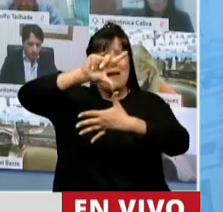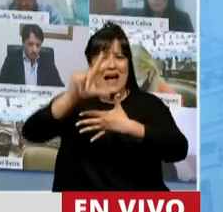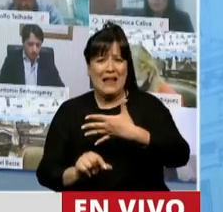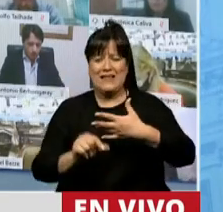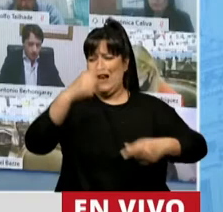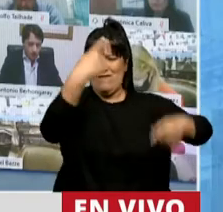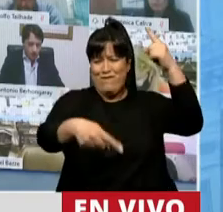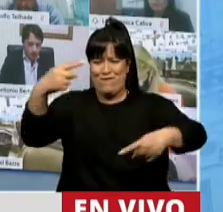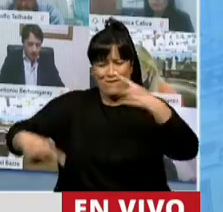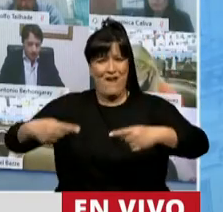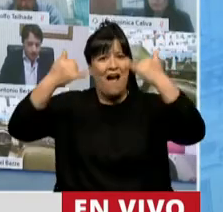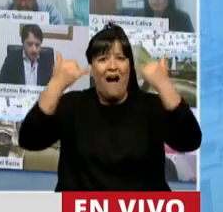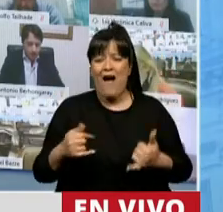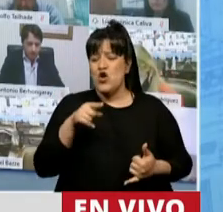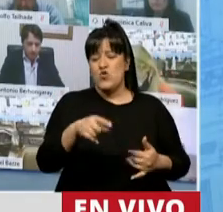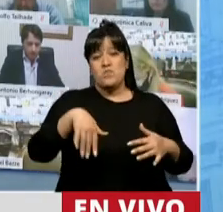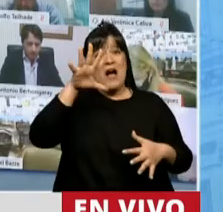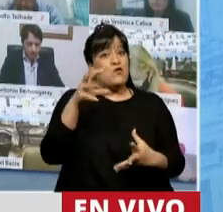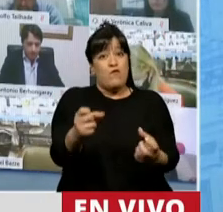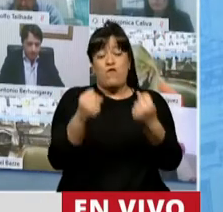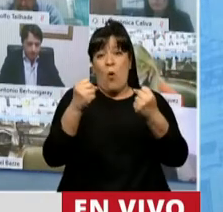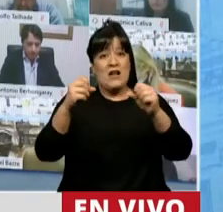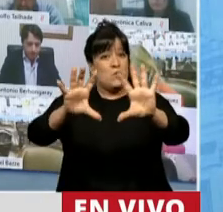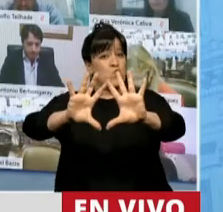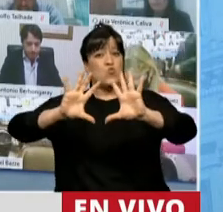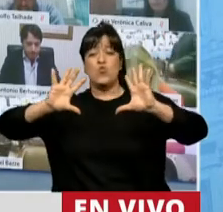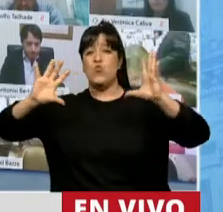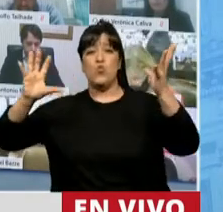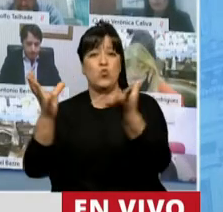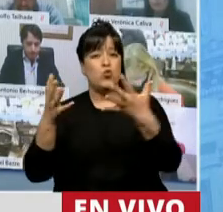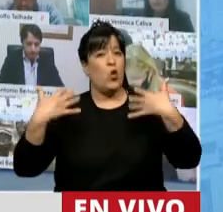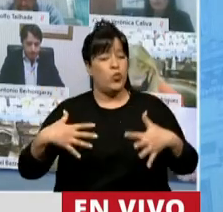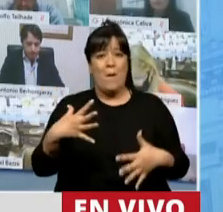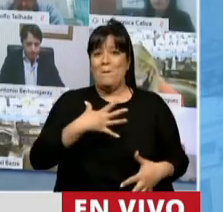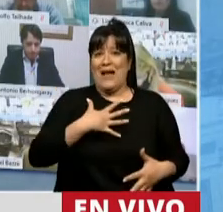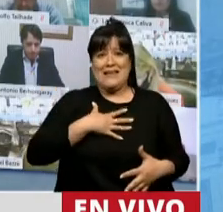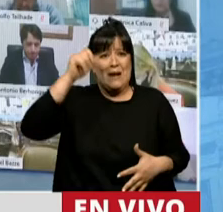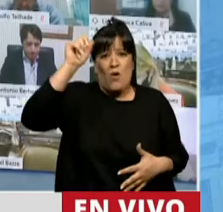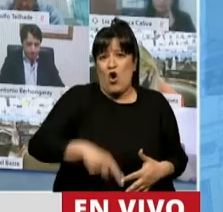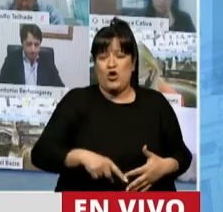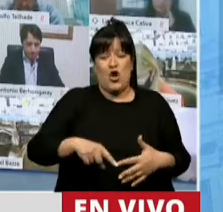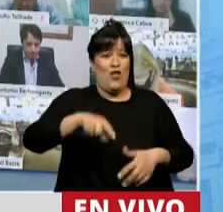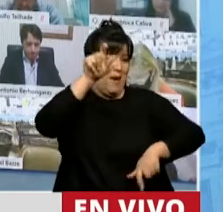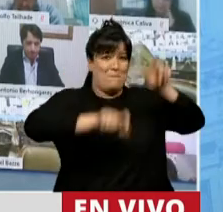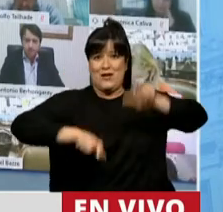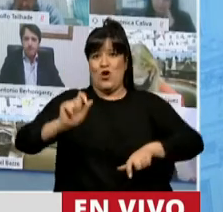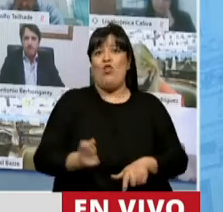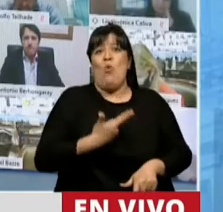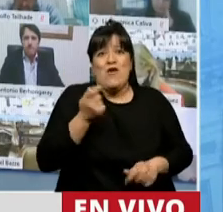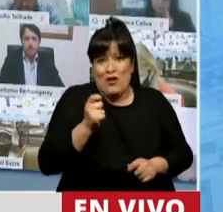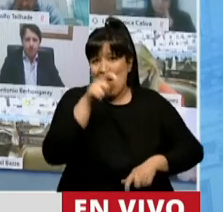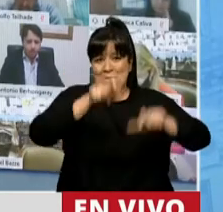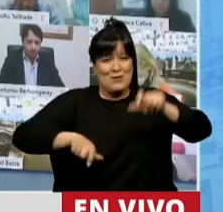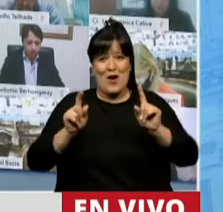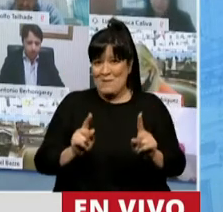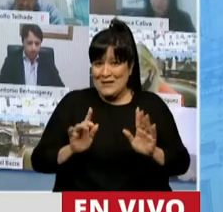y que es una de las más imponentes del mundo, un verdadero patrimonio natural de la humanidad, hemos